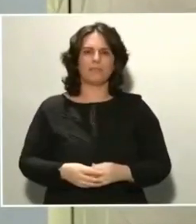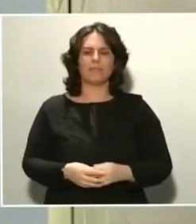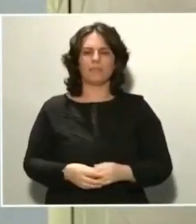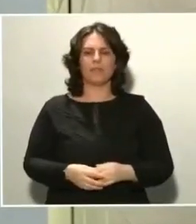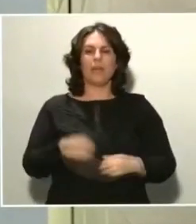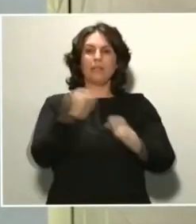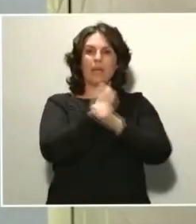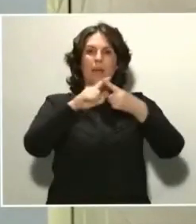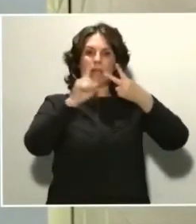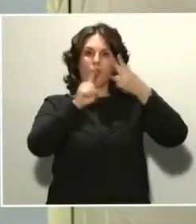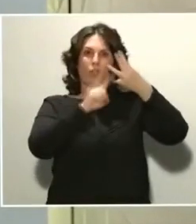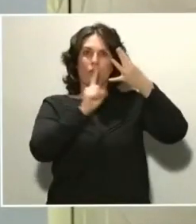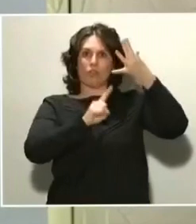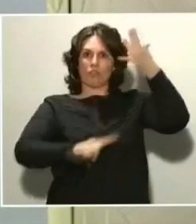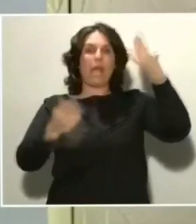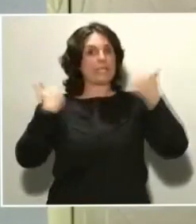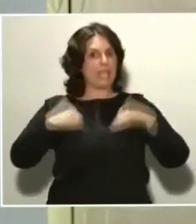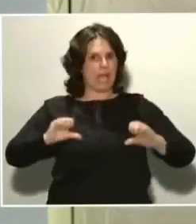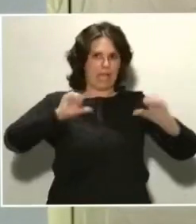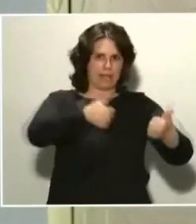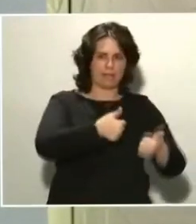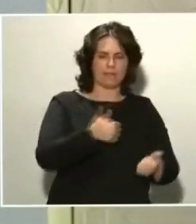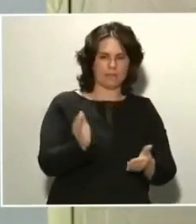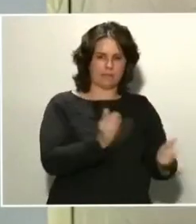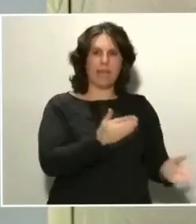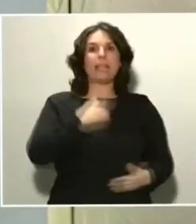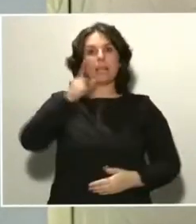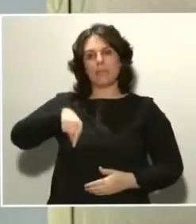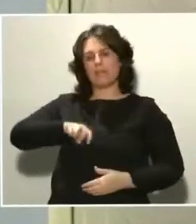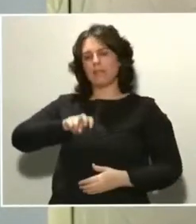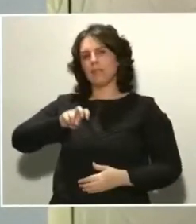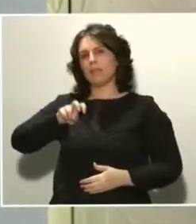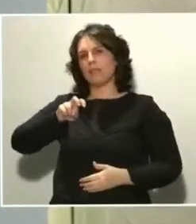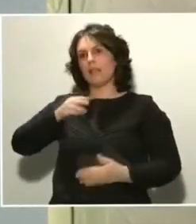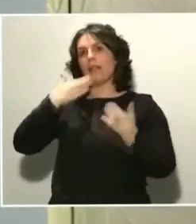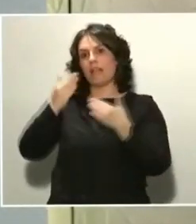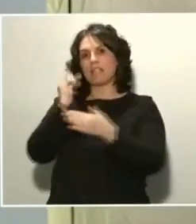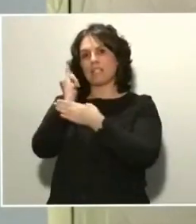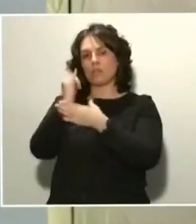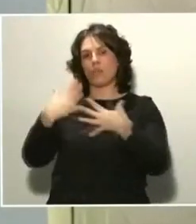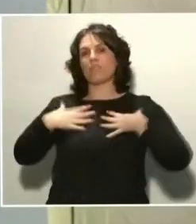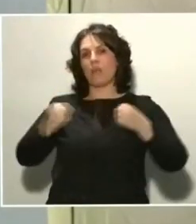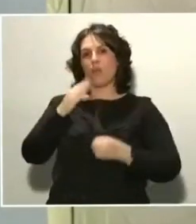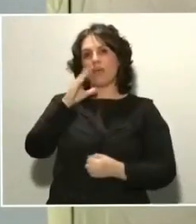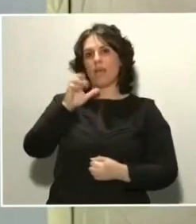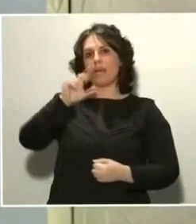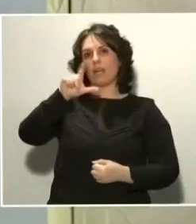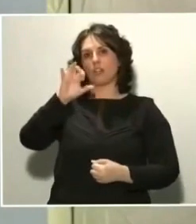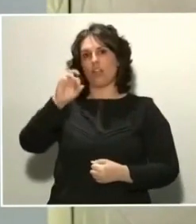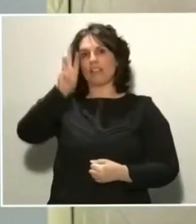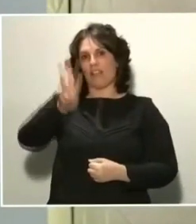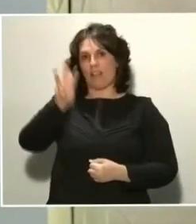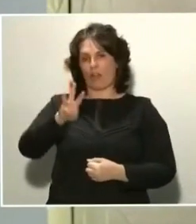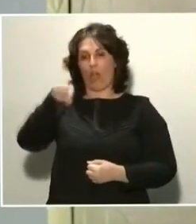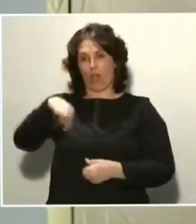están iniciados, hemos lanzado a través del Instituto de Salud Carlos III hoy mismo una convocatoria adicional